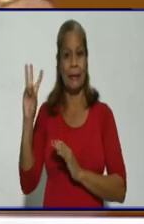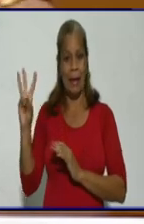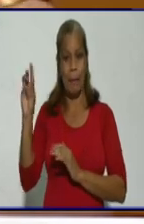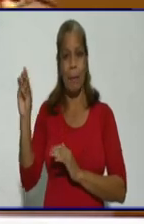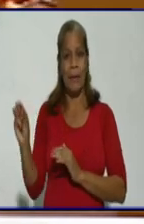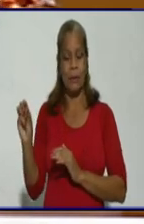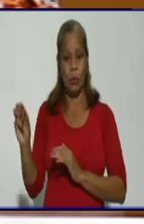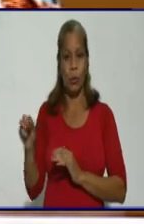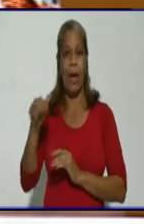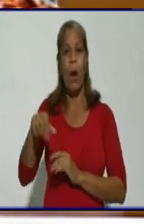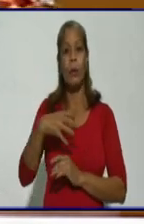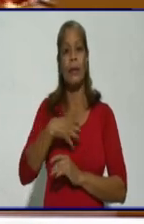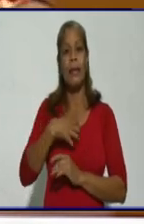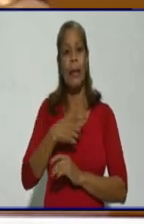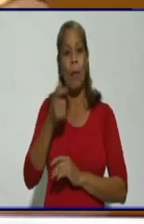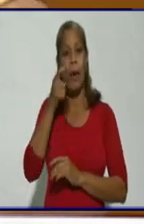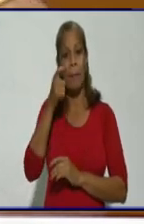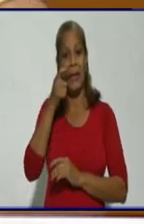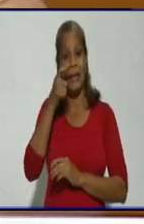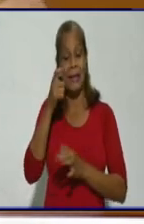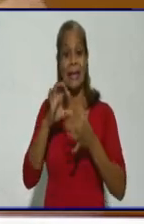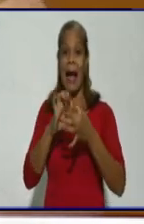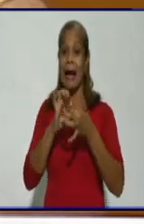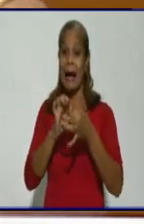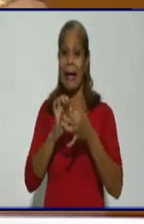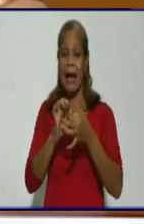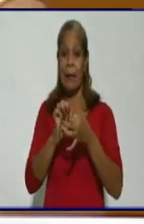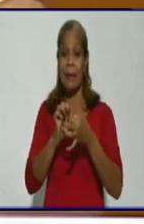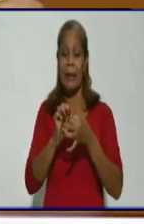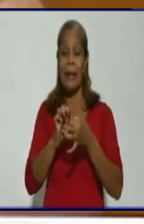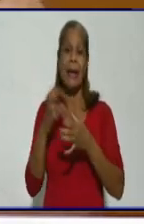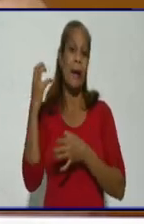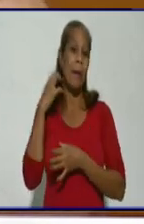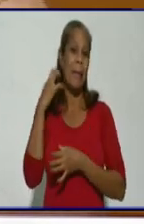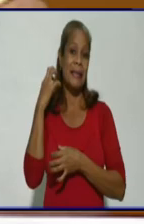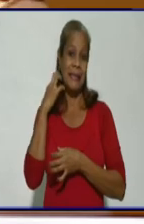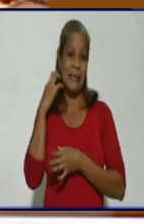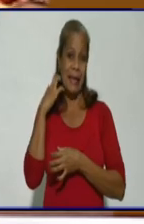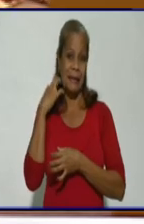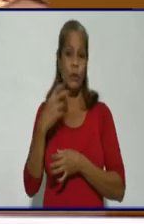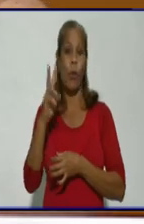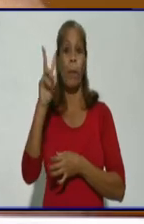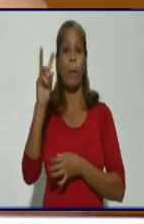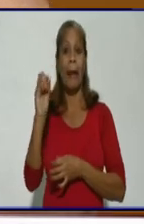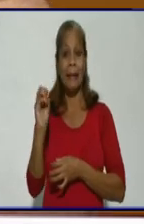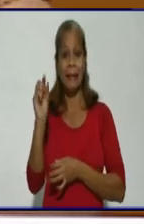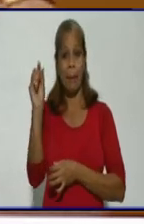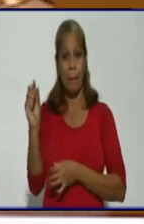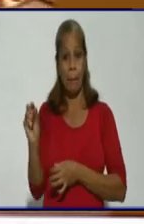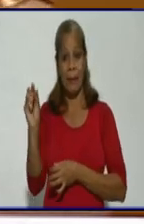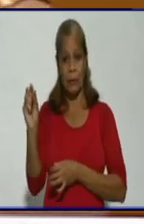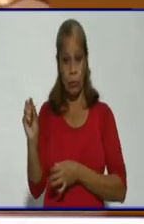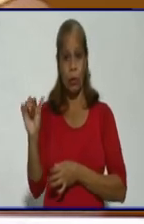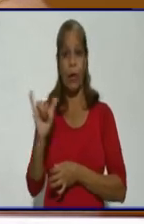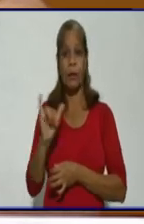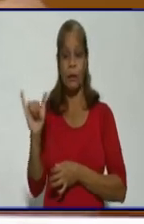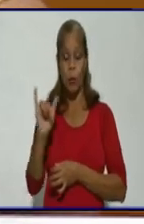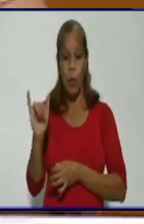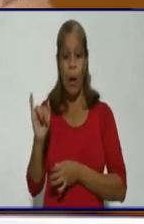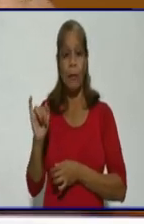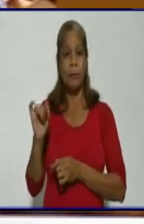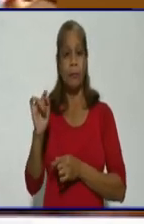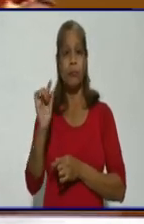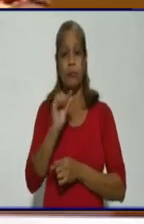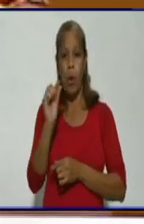tenemos en vigilancia intensiva en la sala de Manzanillo, en el Celia Sánchez, 20 pacientes. También ha ido disminuyendo,